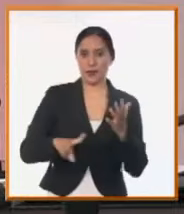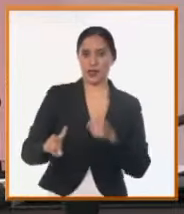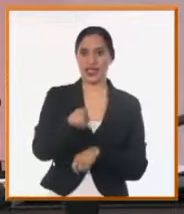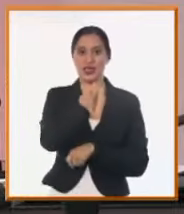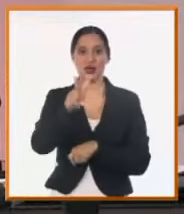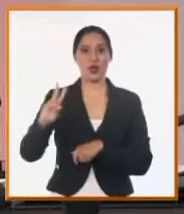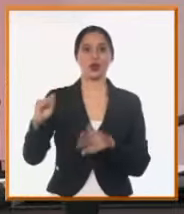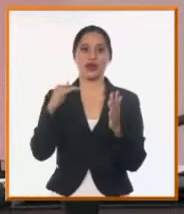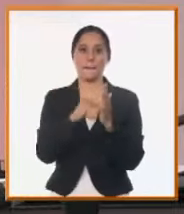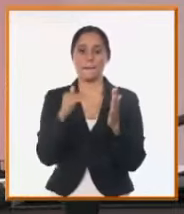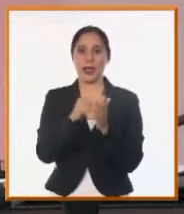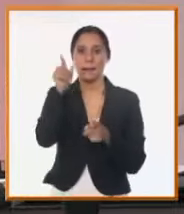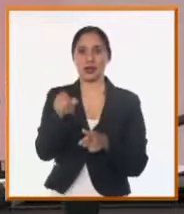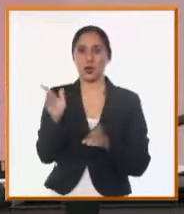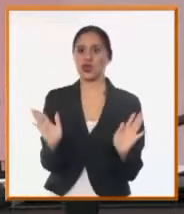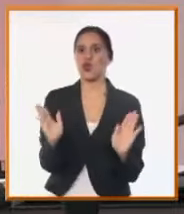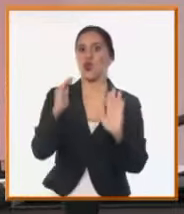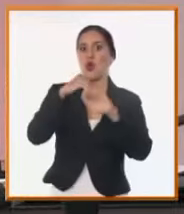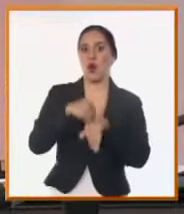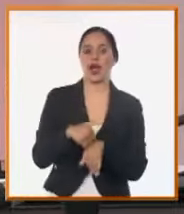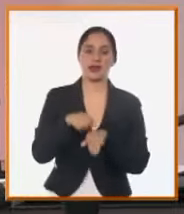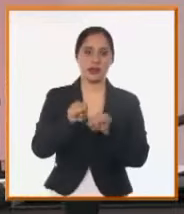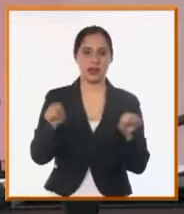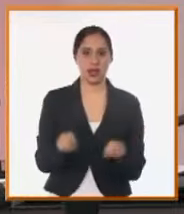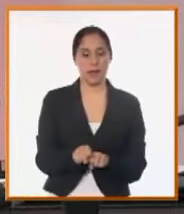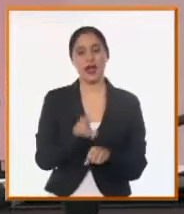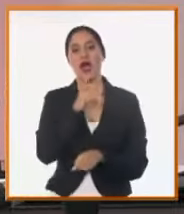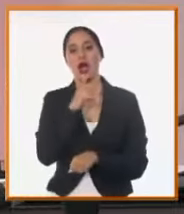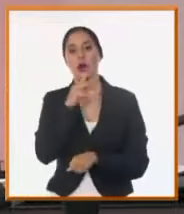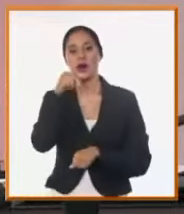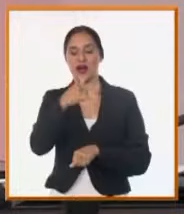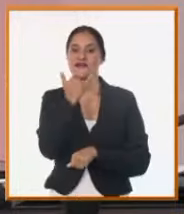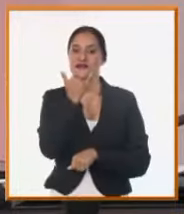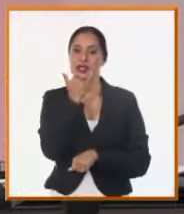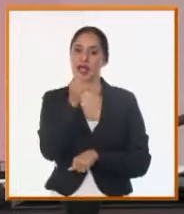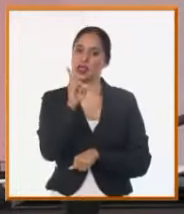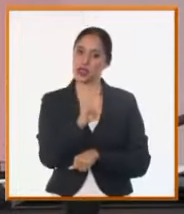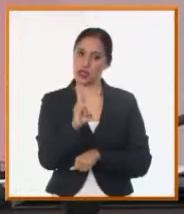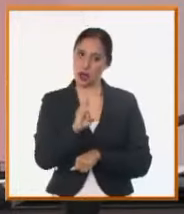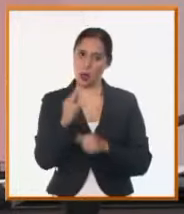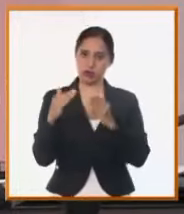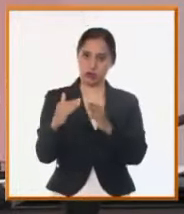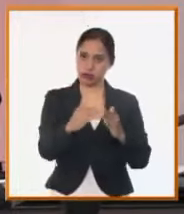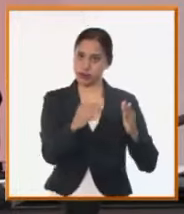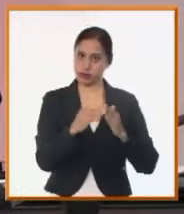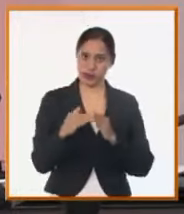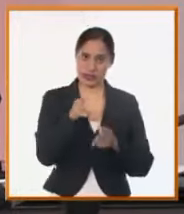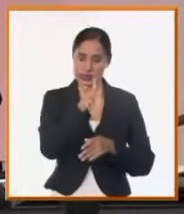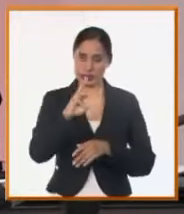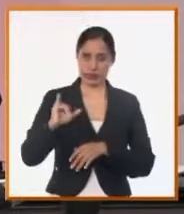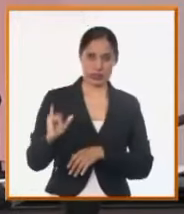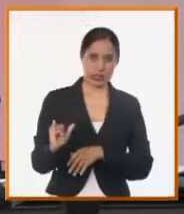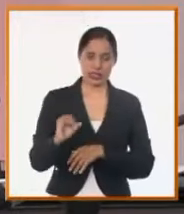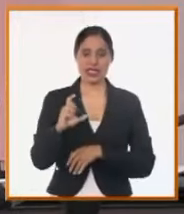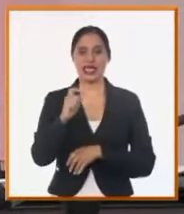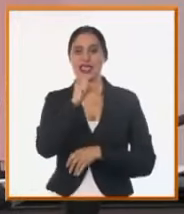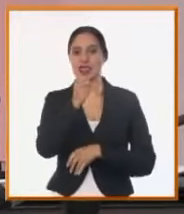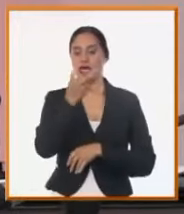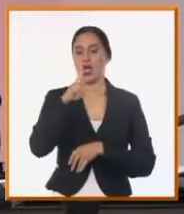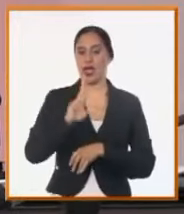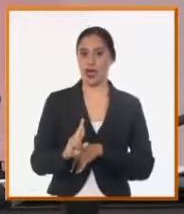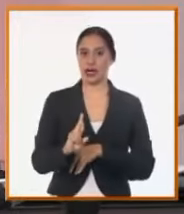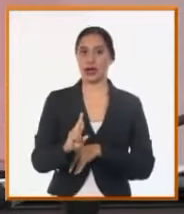habitantes que no tienen sistema de suministro de agua y afecta a dos circuncriciones con 36 CDR, consultorios, una escuela